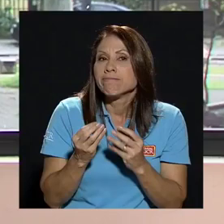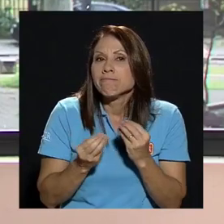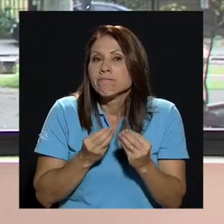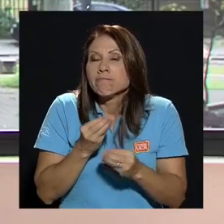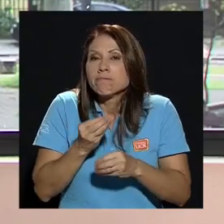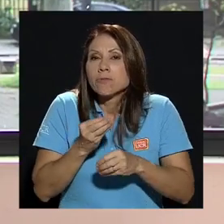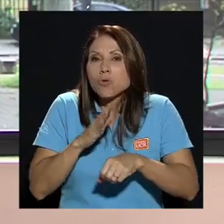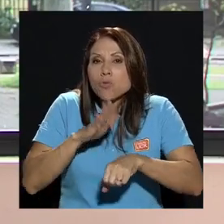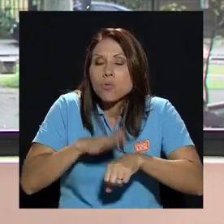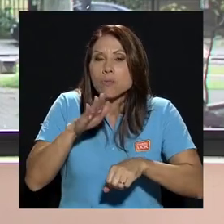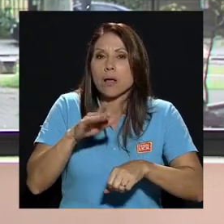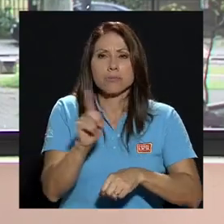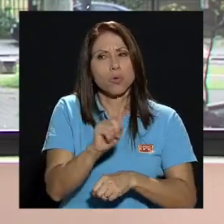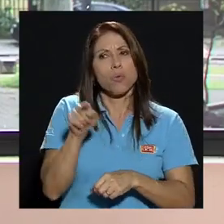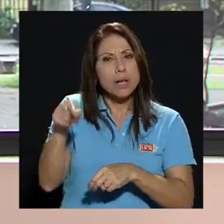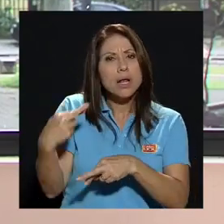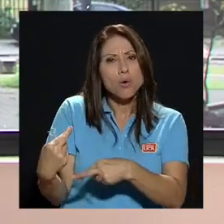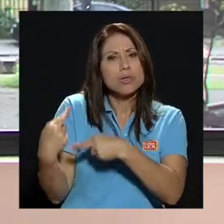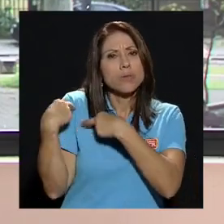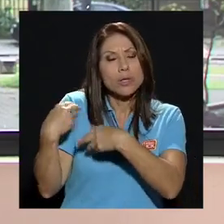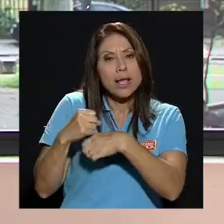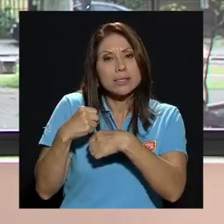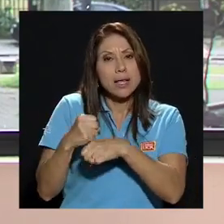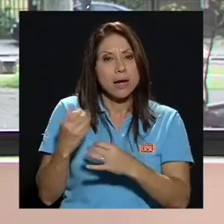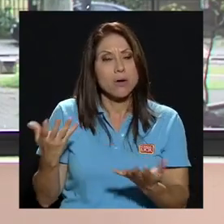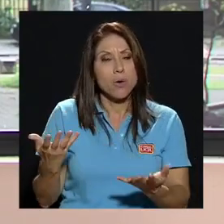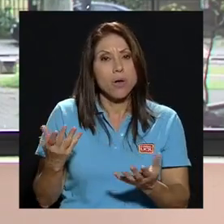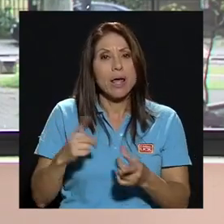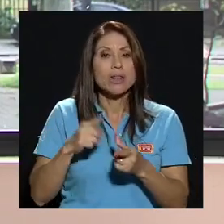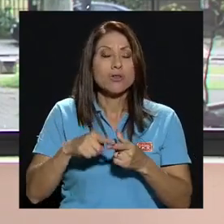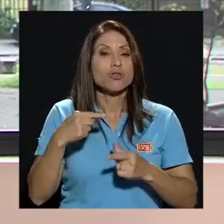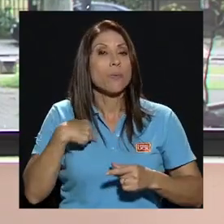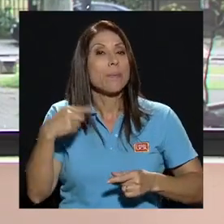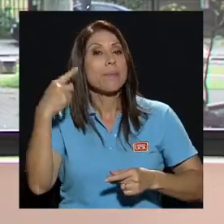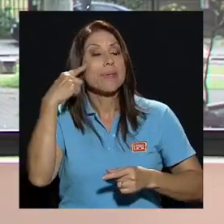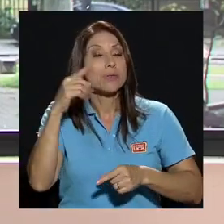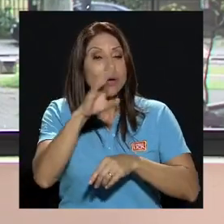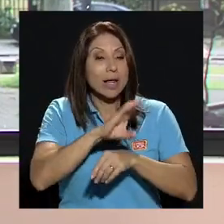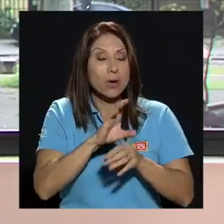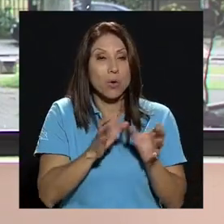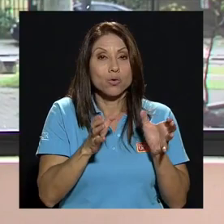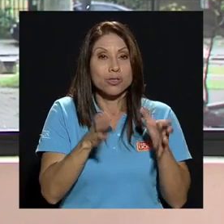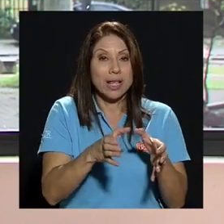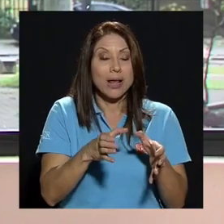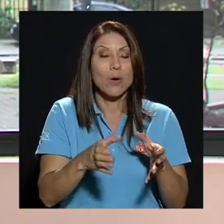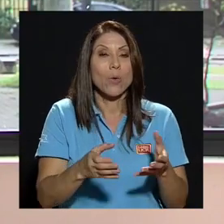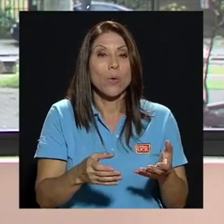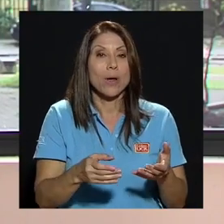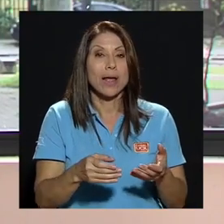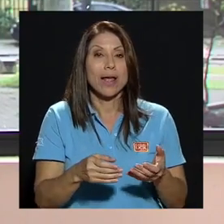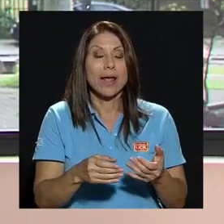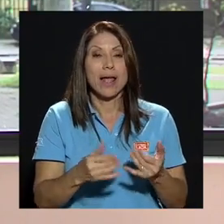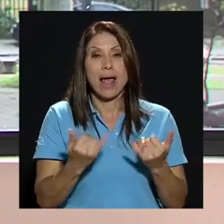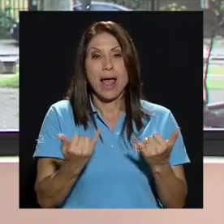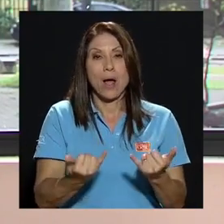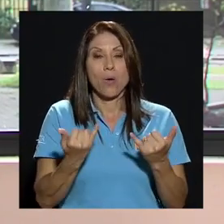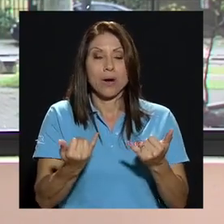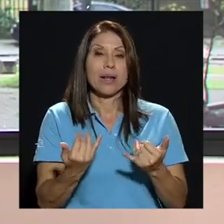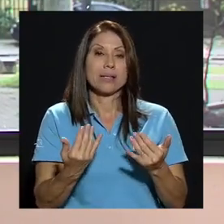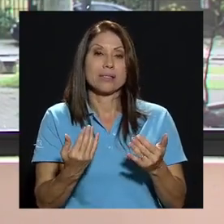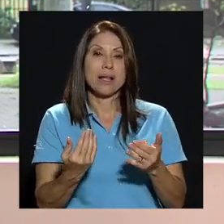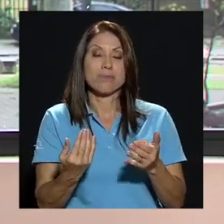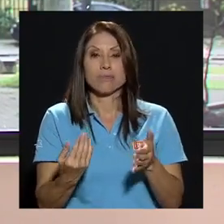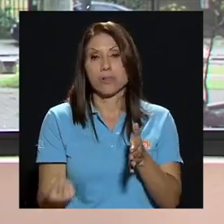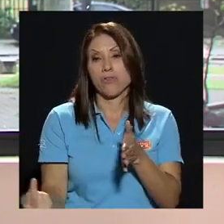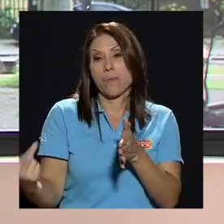consejo pues entonces está haciendo eco casualmente de esa de esa pues respuesta que